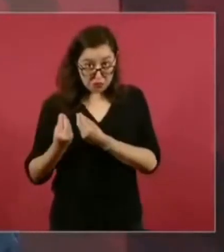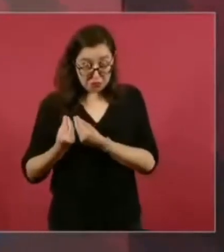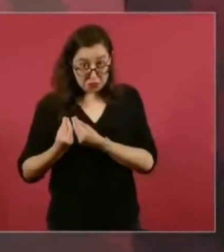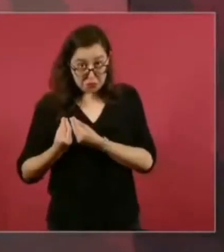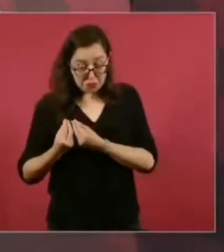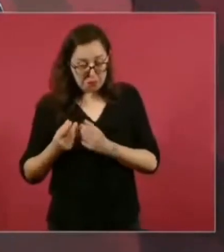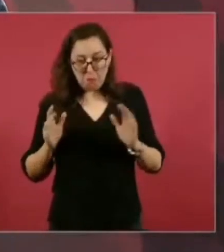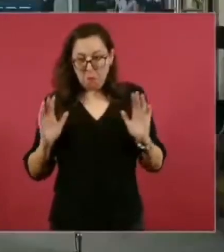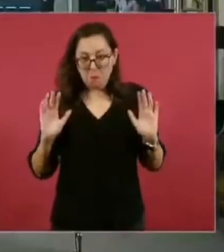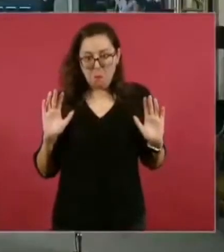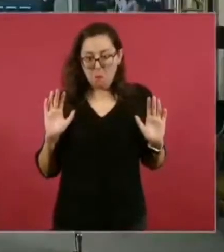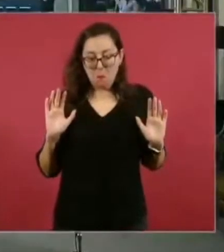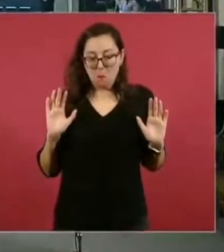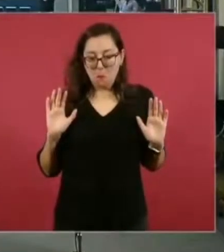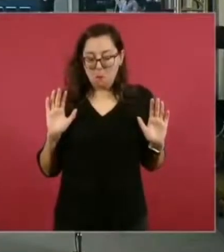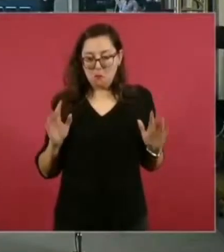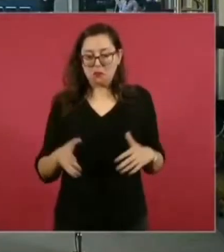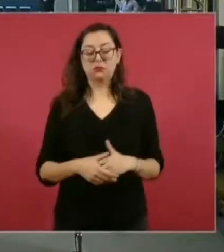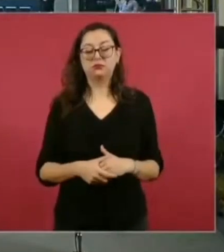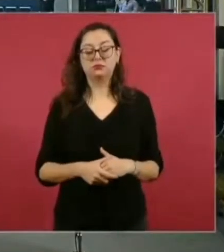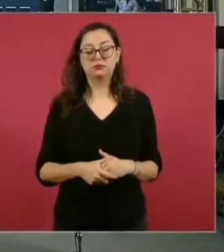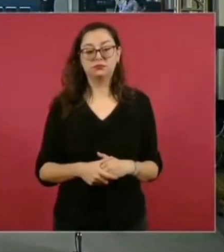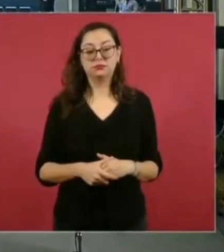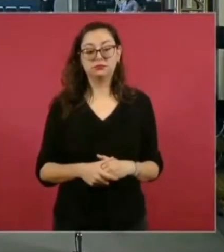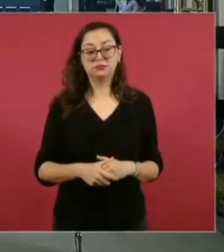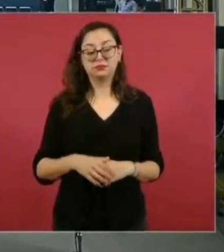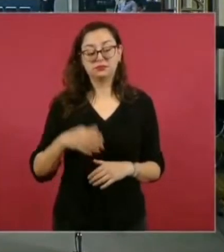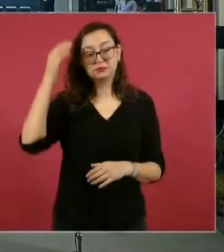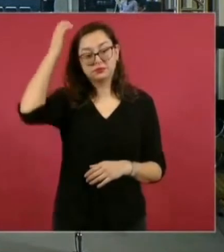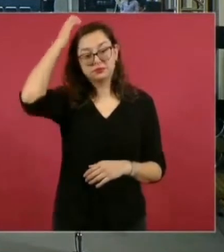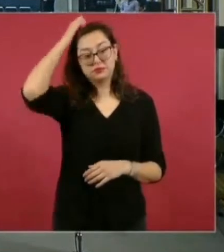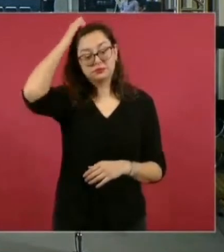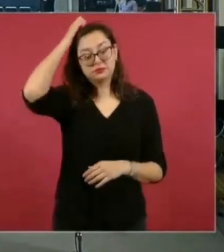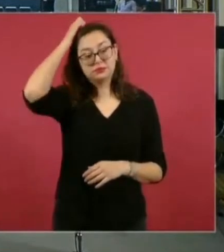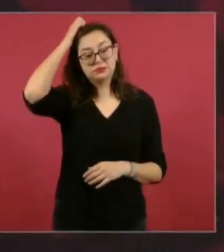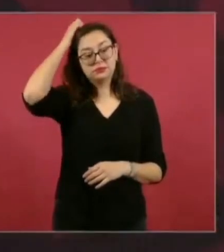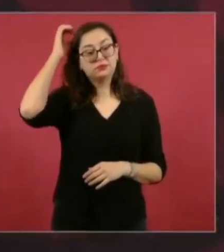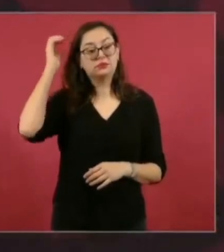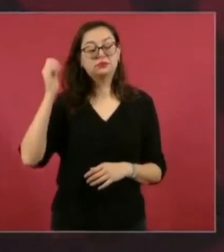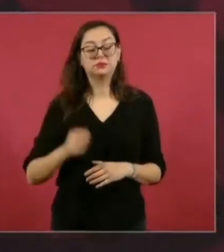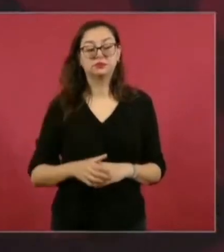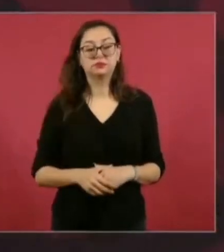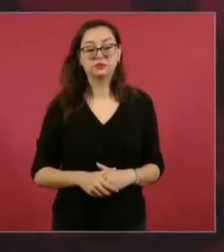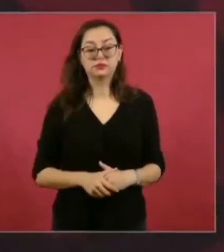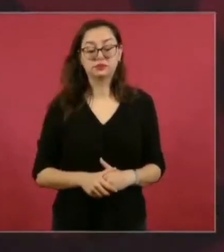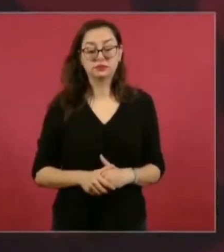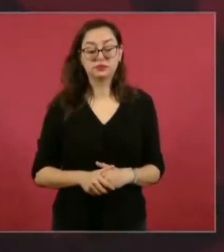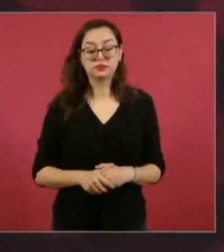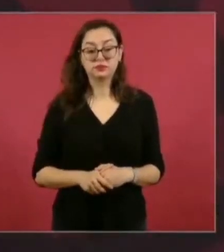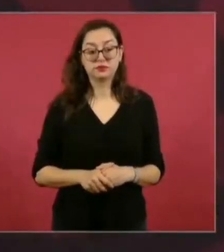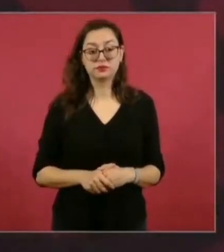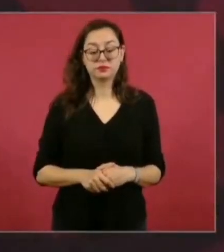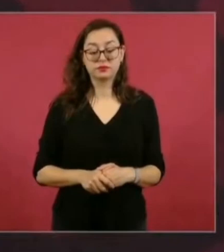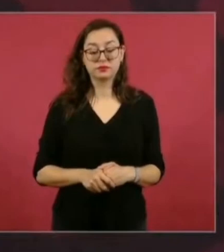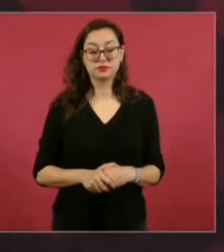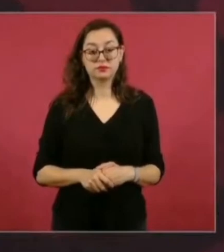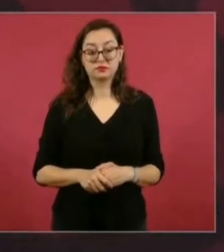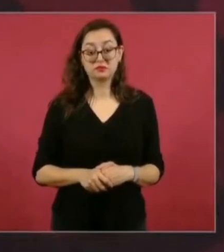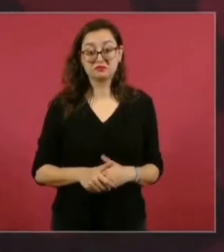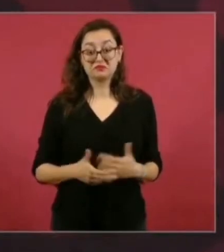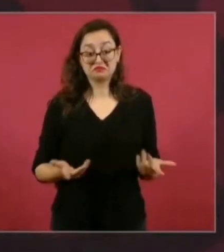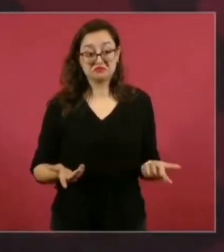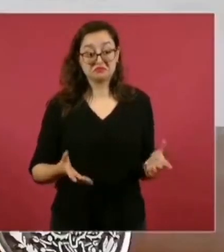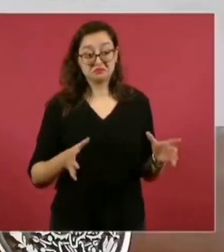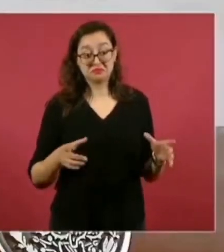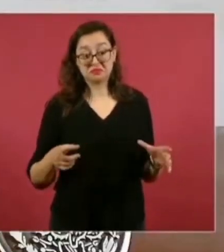pues cree el León que todos